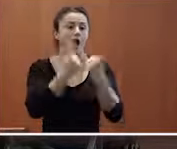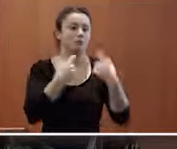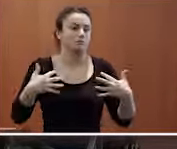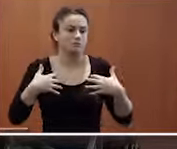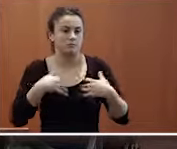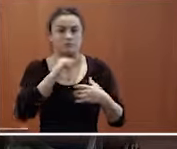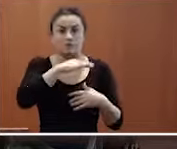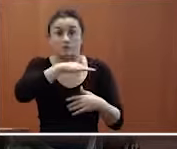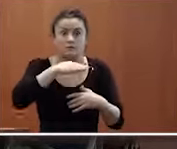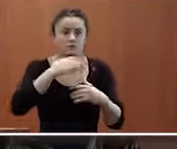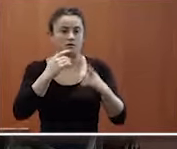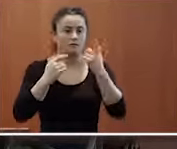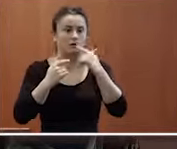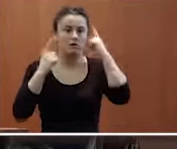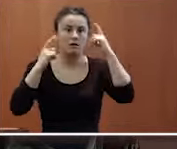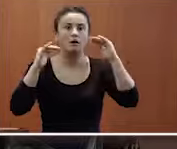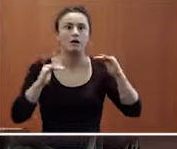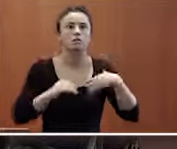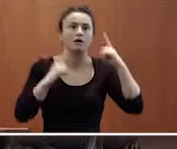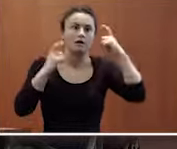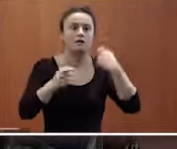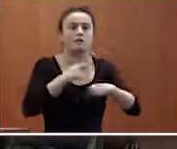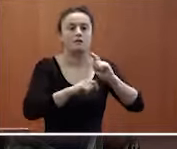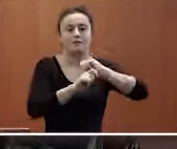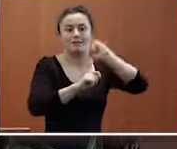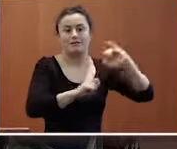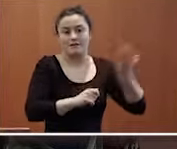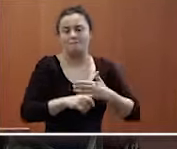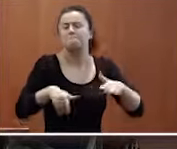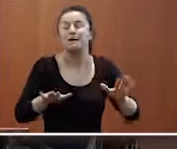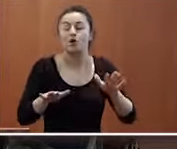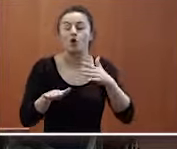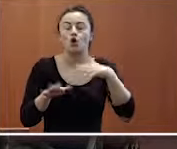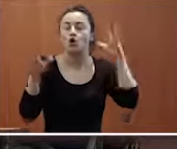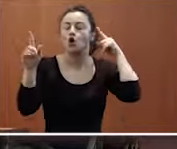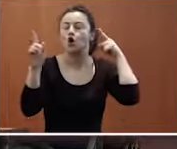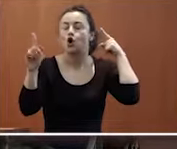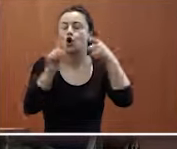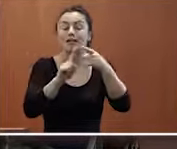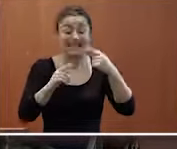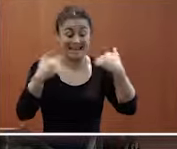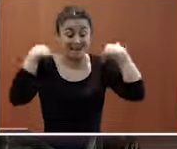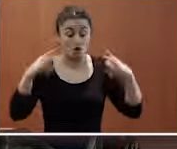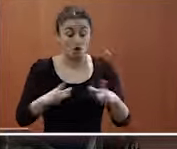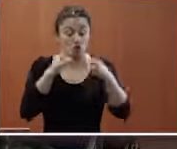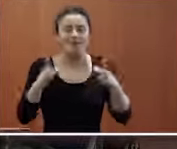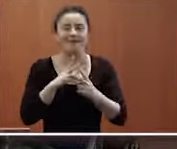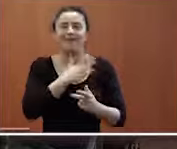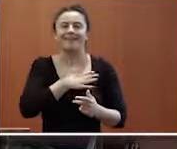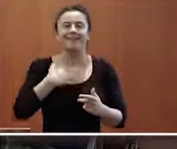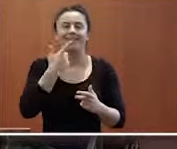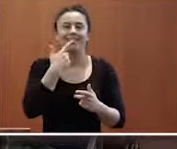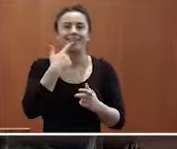bastante tiene con conseguir que el agua le baje un poquito un par de dedos para no ahogarse por lo tanto yo aquí creo que también el tema de responsabilidad es cuestión es